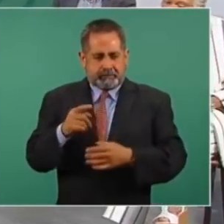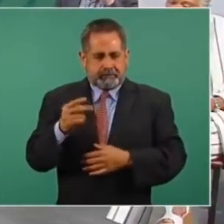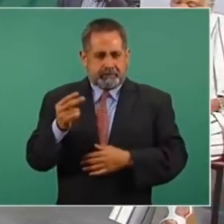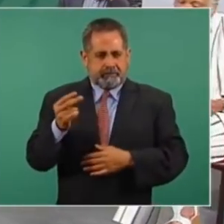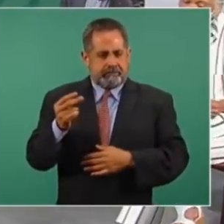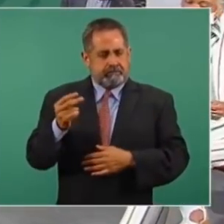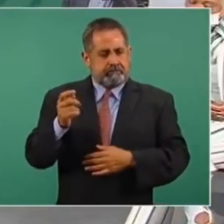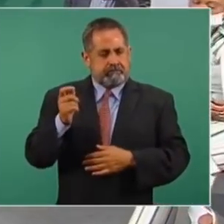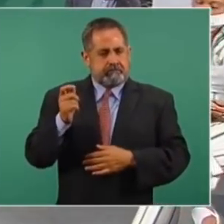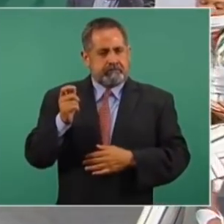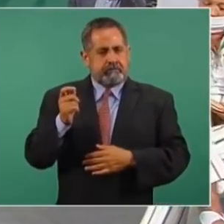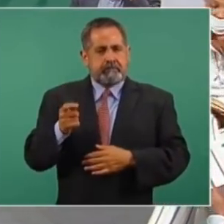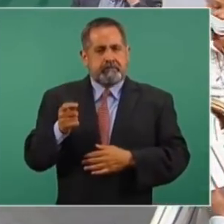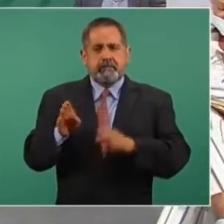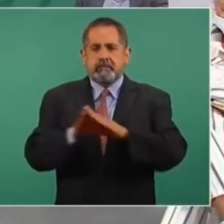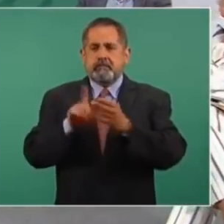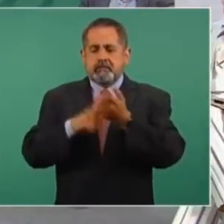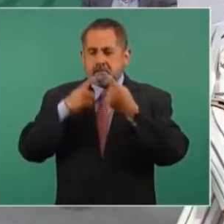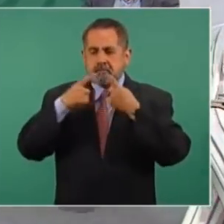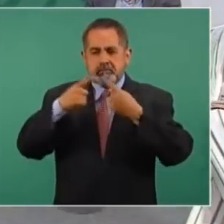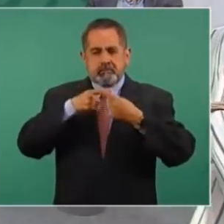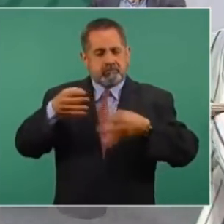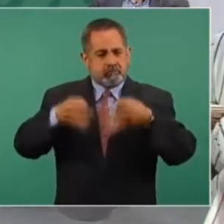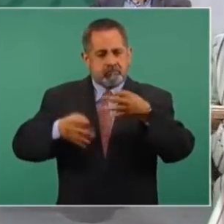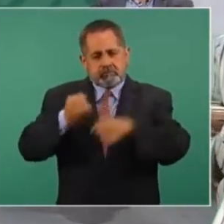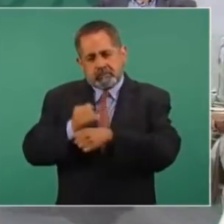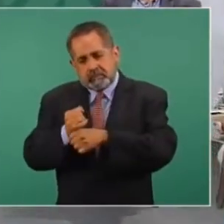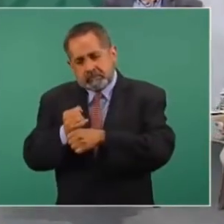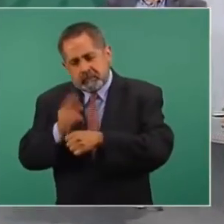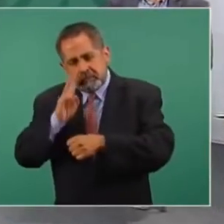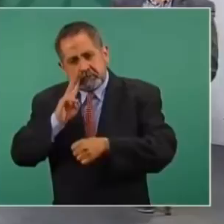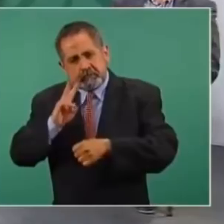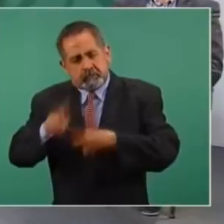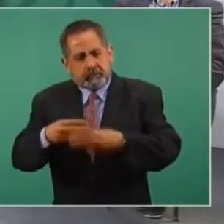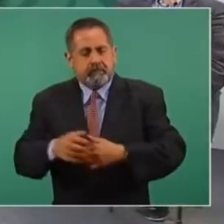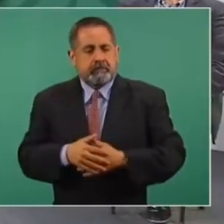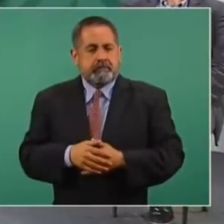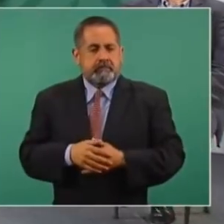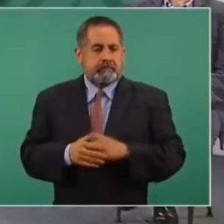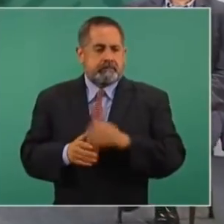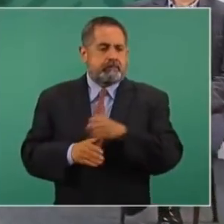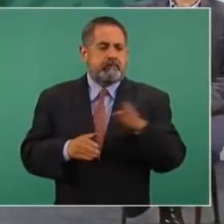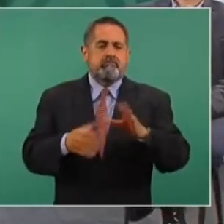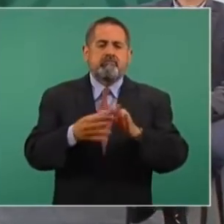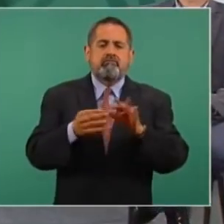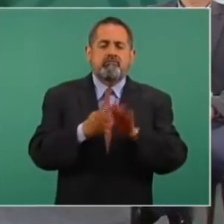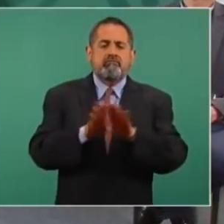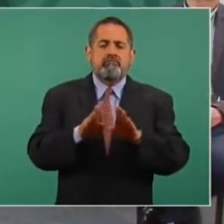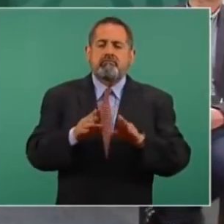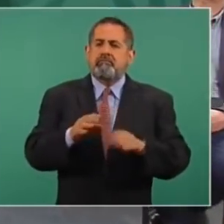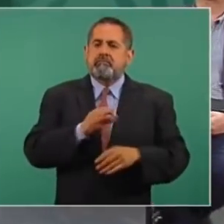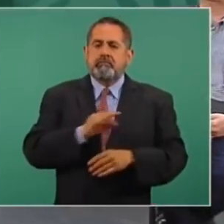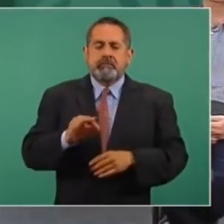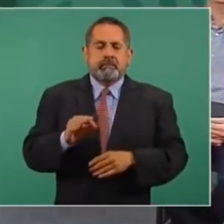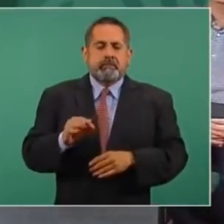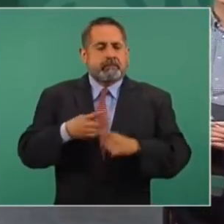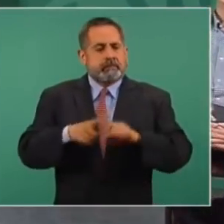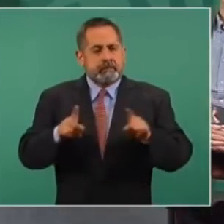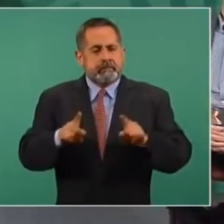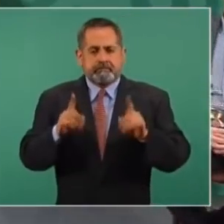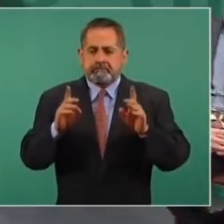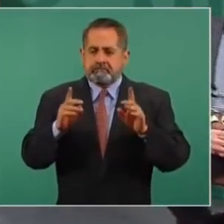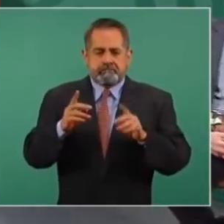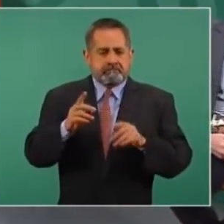del Poder Judicial. En otros casos puede funcionar la